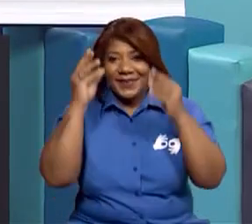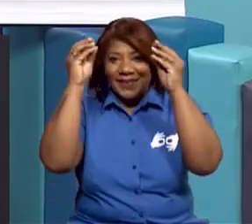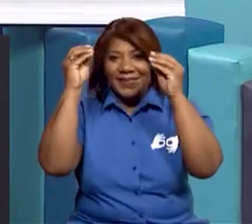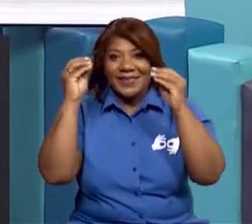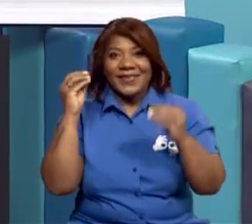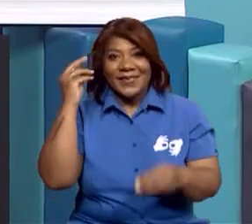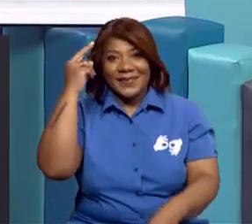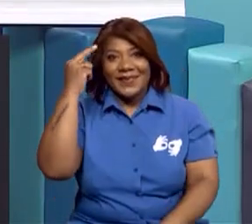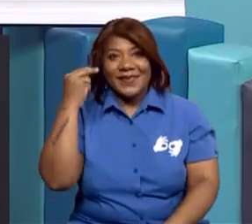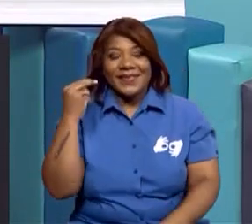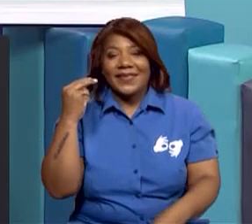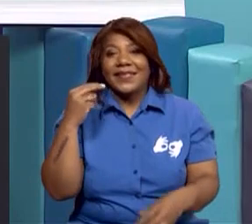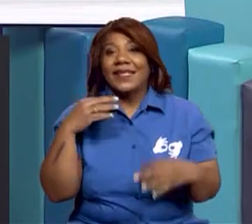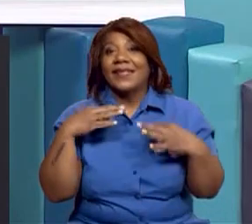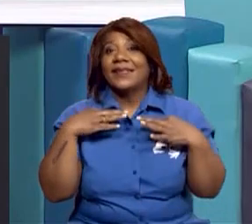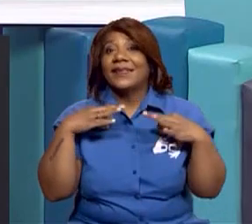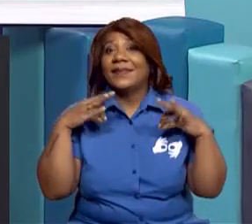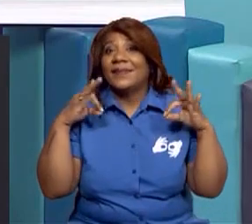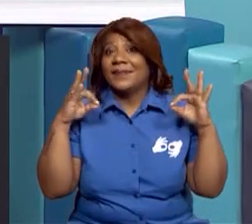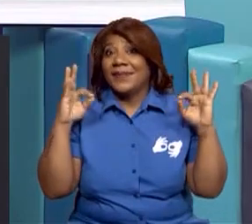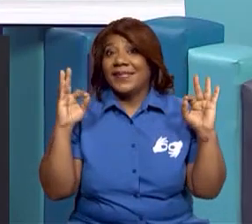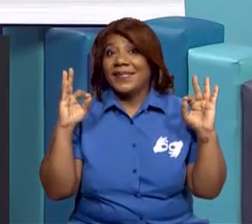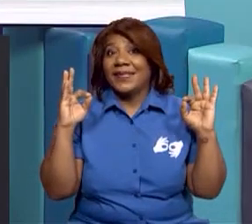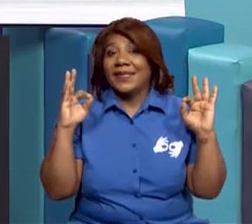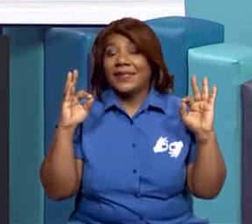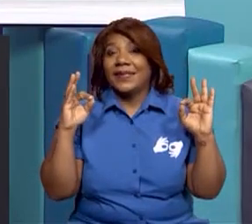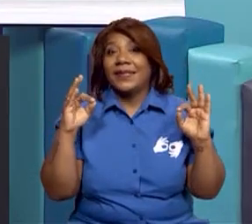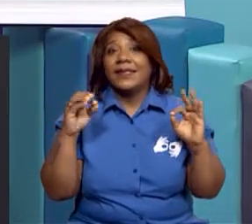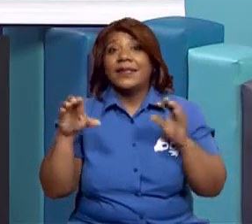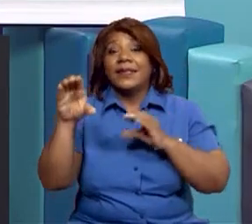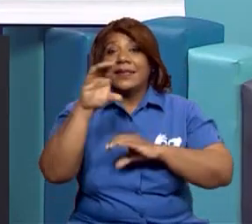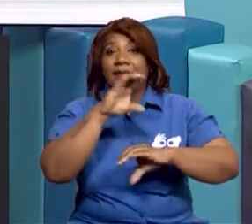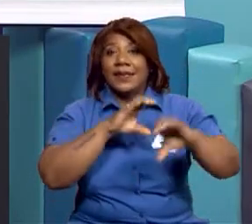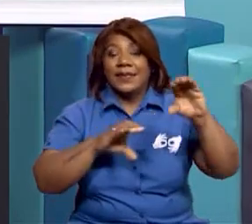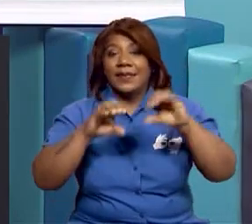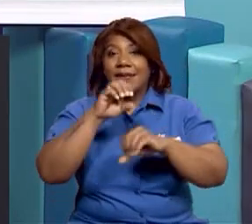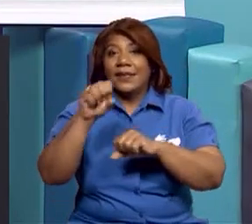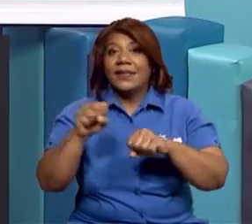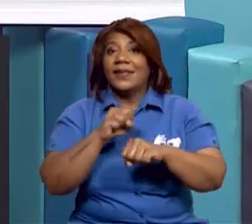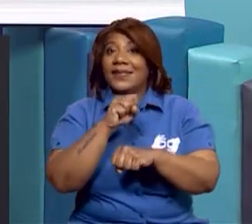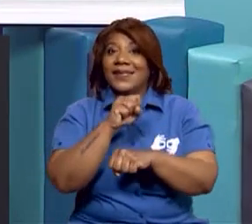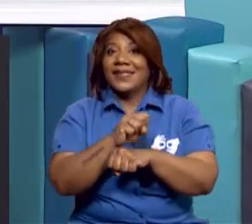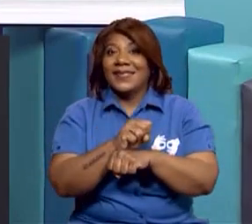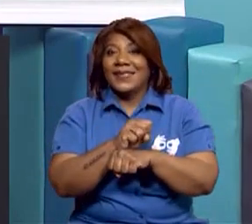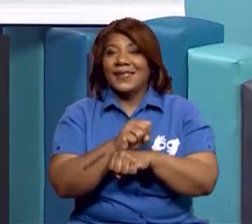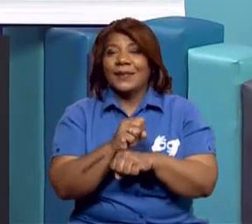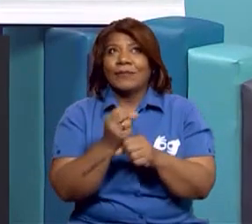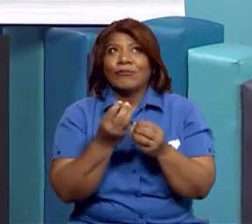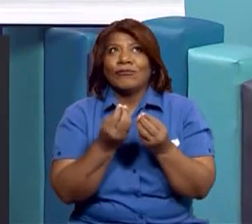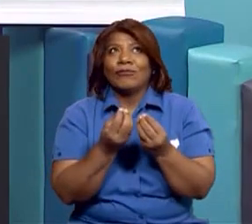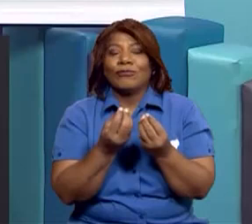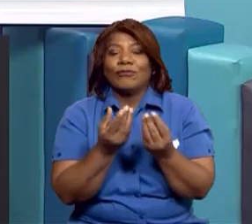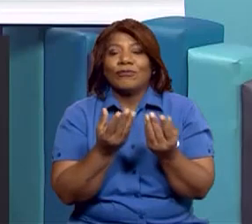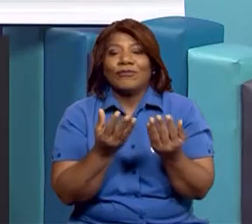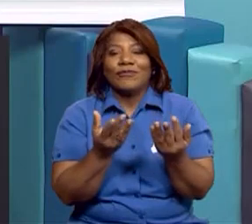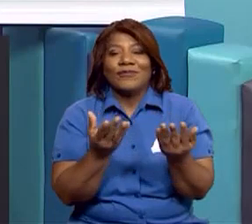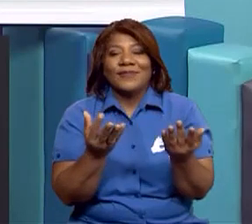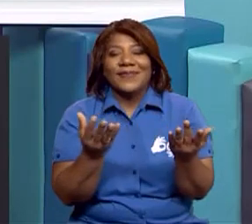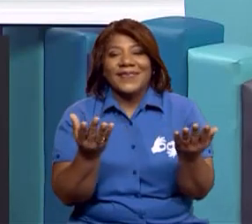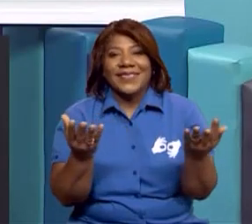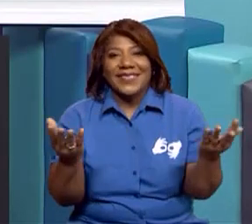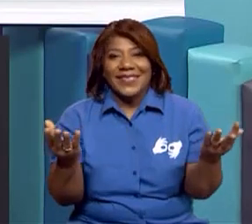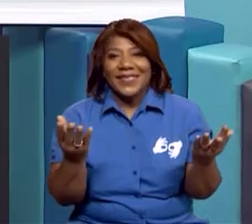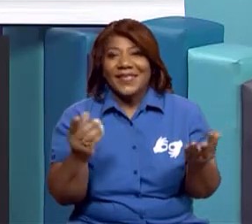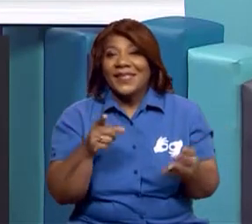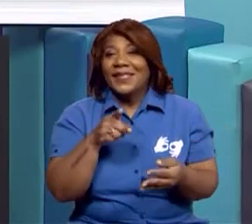Nati y me encanta estar con ustedes en la parte de Ciencias Sociales. Esta asignatura maravillosa que está llenísima de muchas cosas para poder